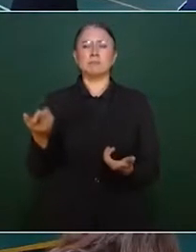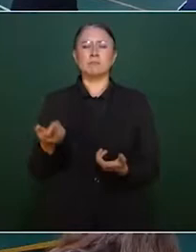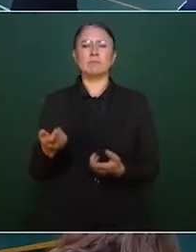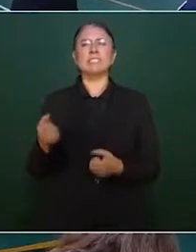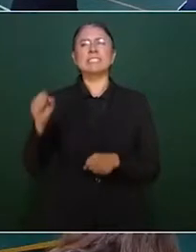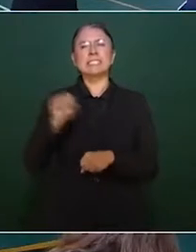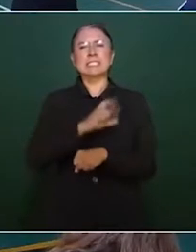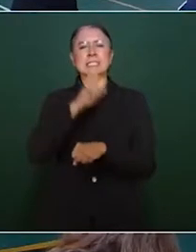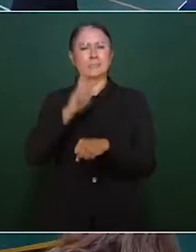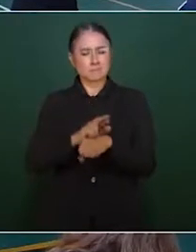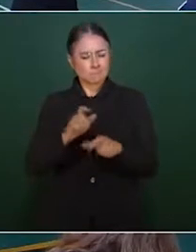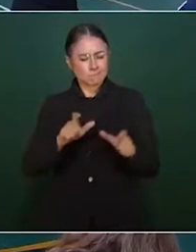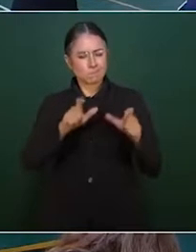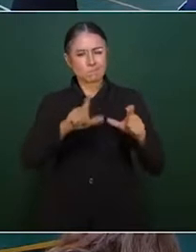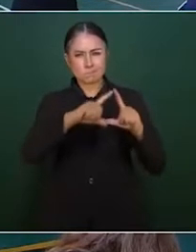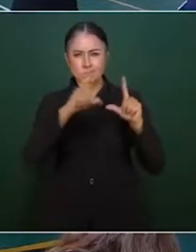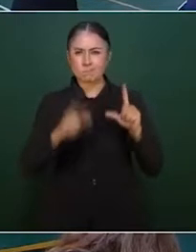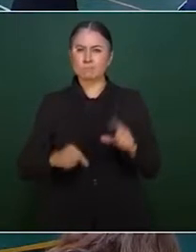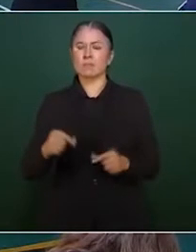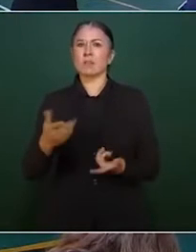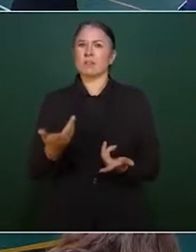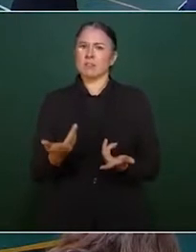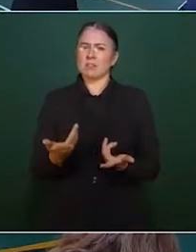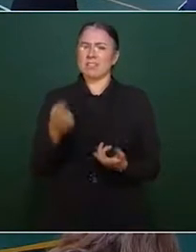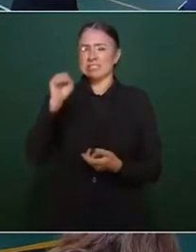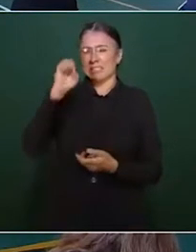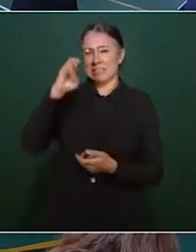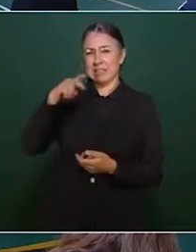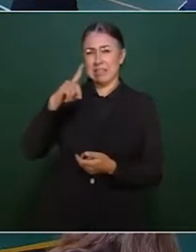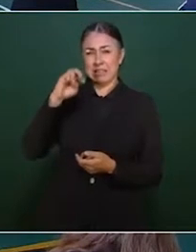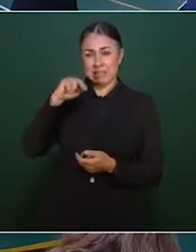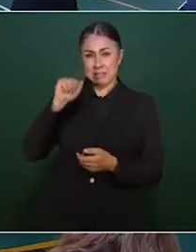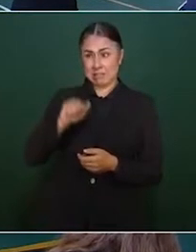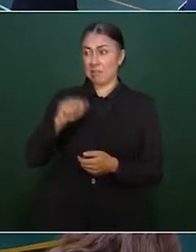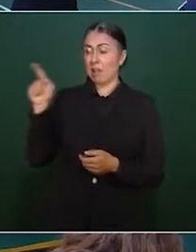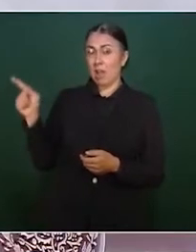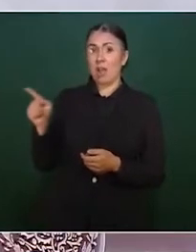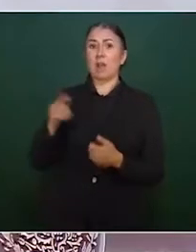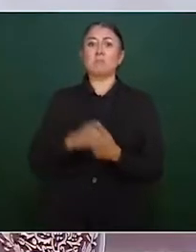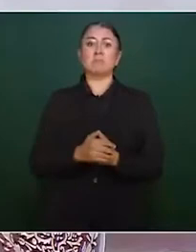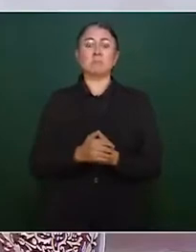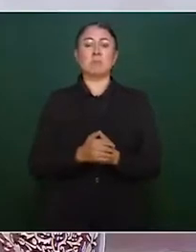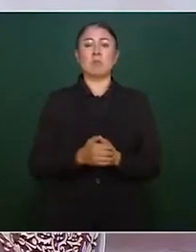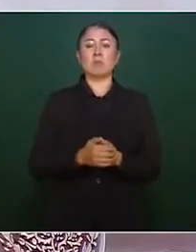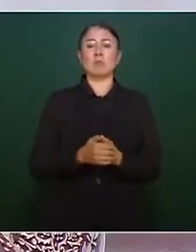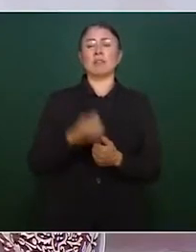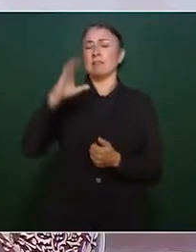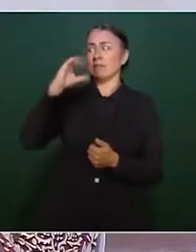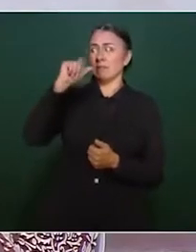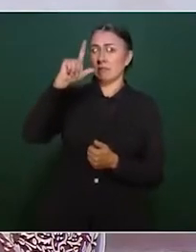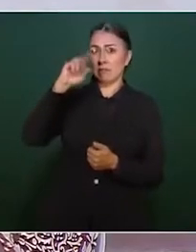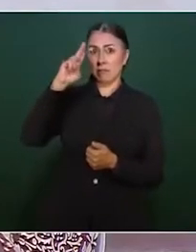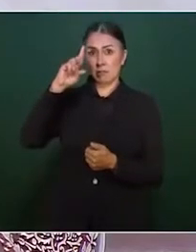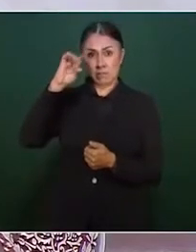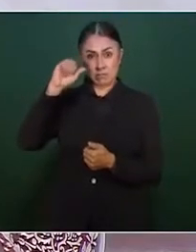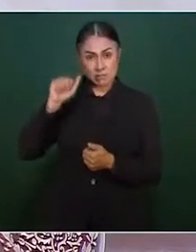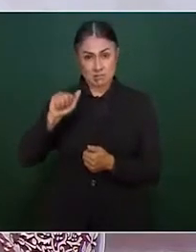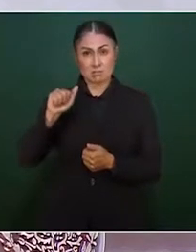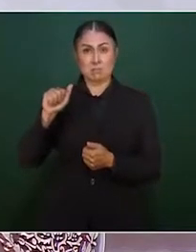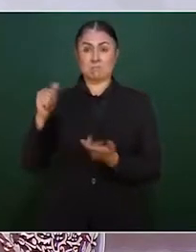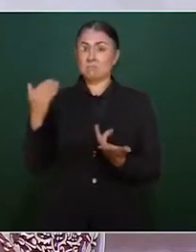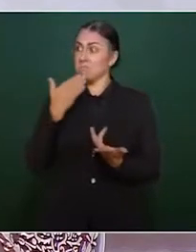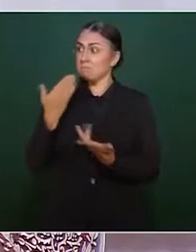Sandoval, la jefa de gobierno de la Ciudad de México, Claudia Sheinbaum, el gobernador del Estado de México,